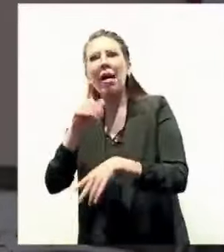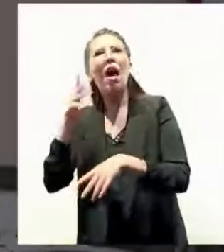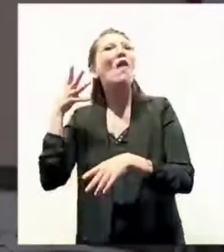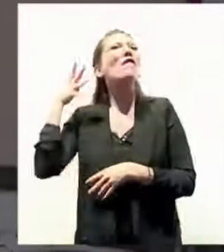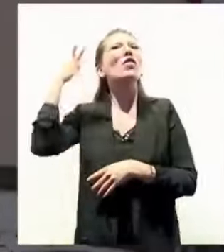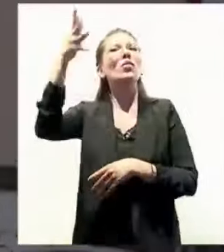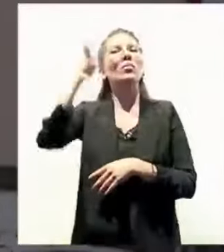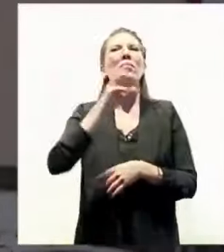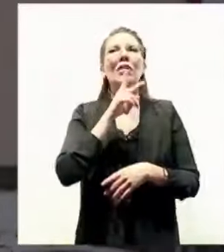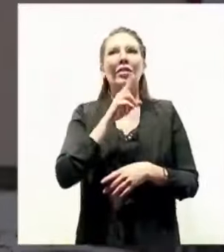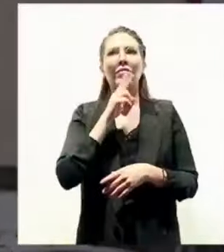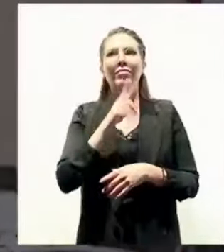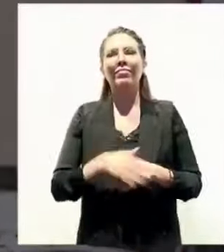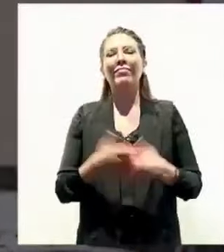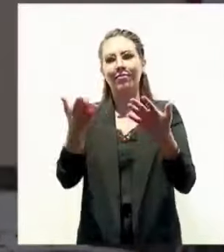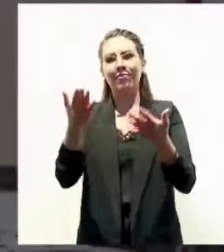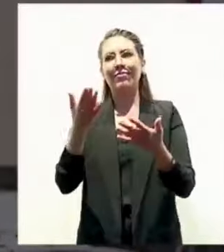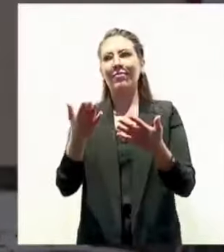vencerás.